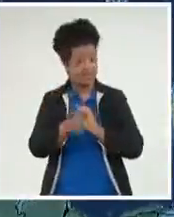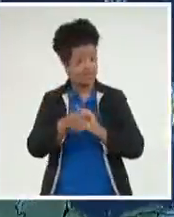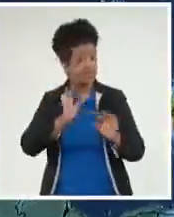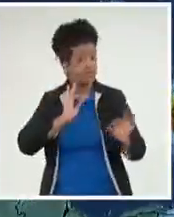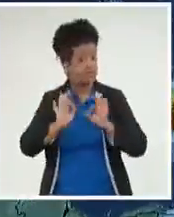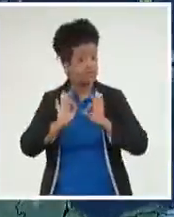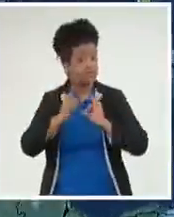y hasta mañana. cuiden y